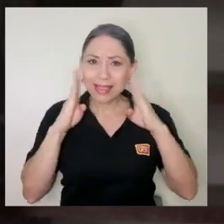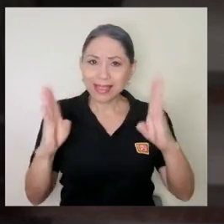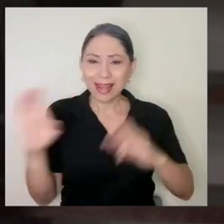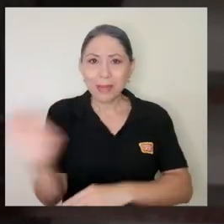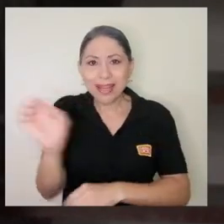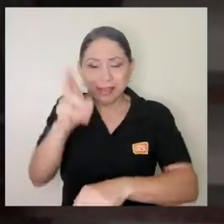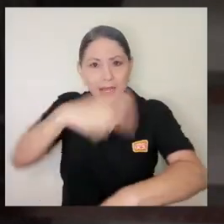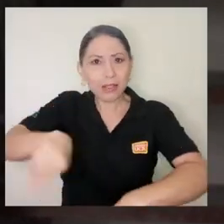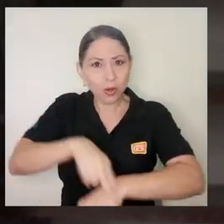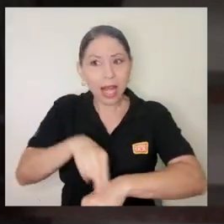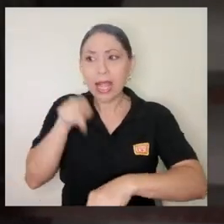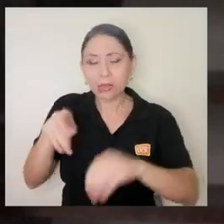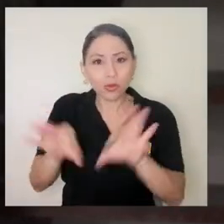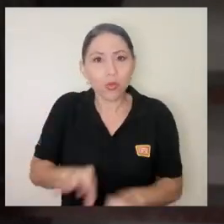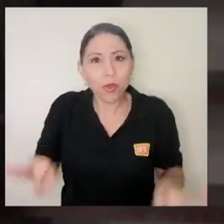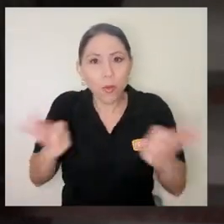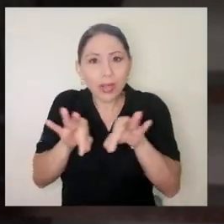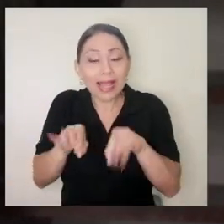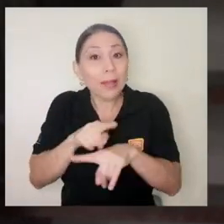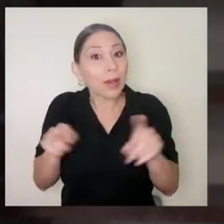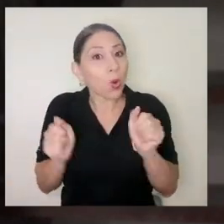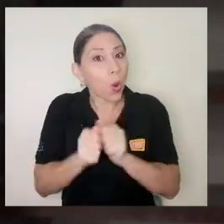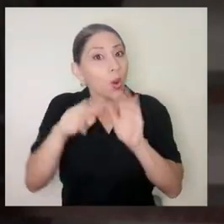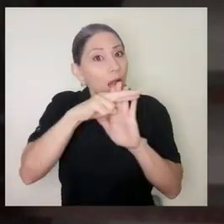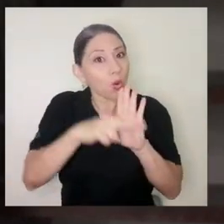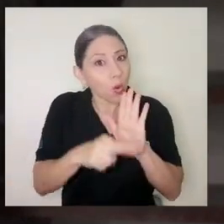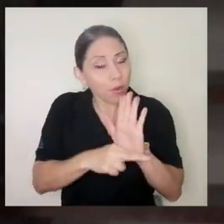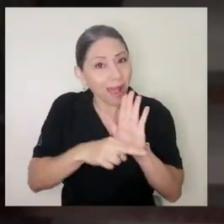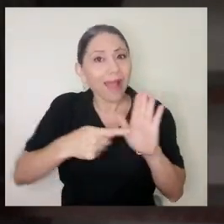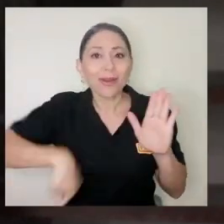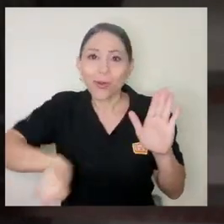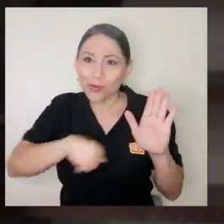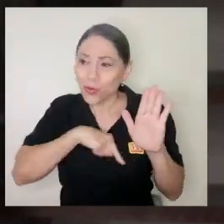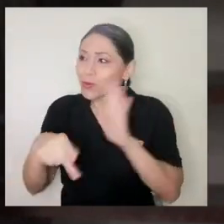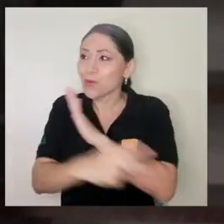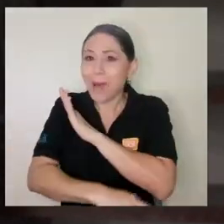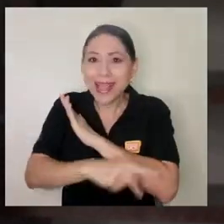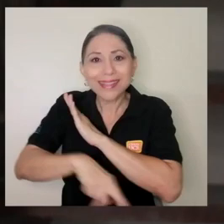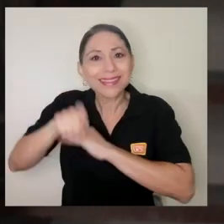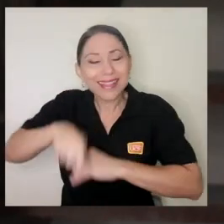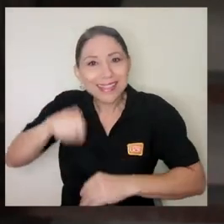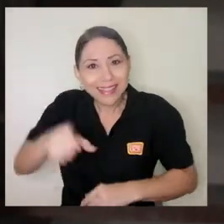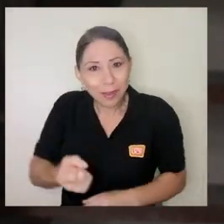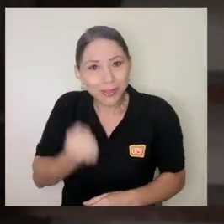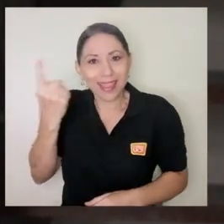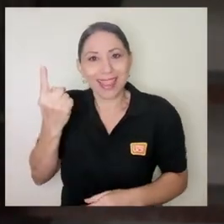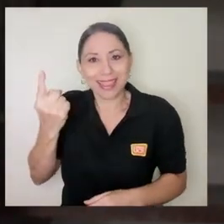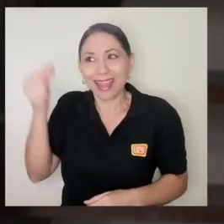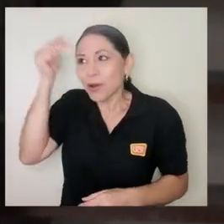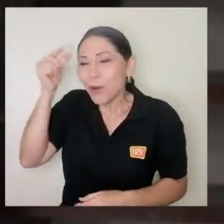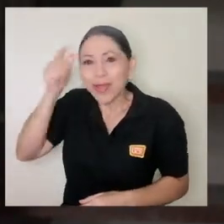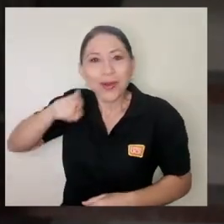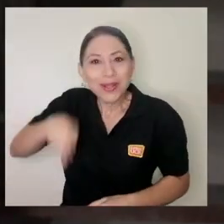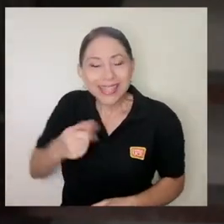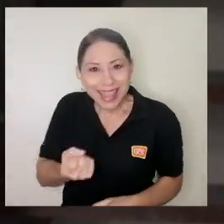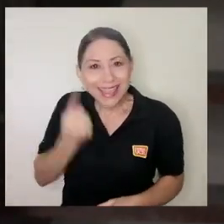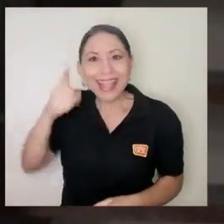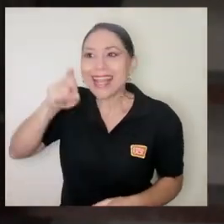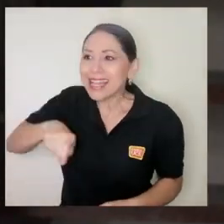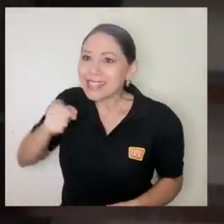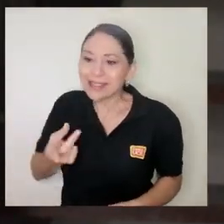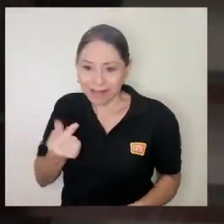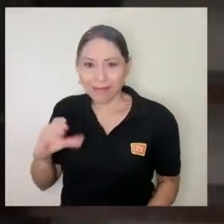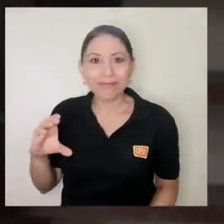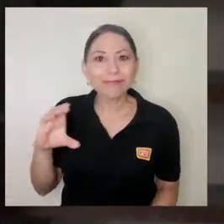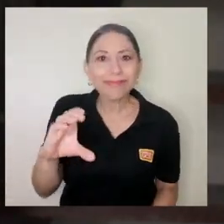atender en una emergencia nacional es muy importante pero junto a esa norma necesitamos entender como país los gobiernos tienen que entender que